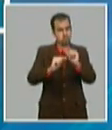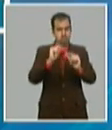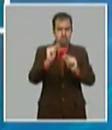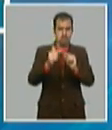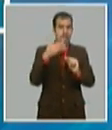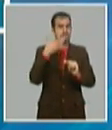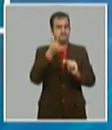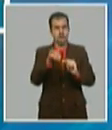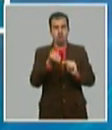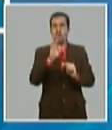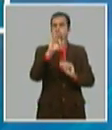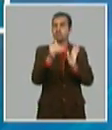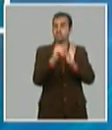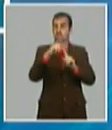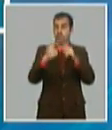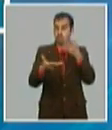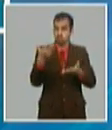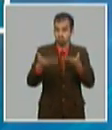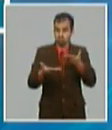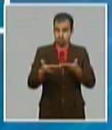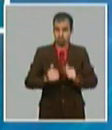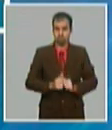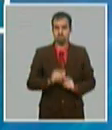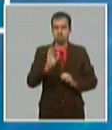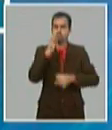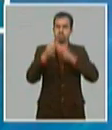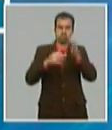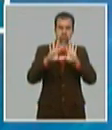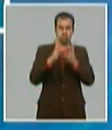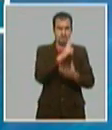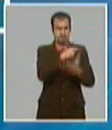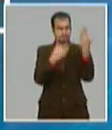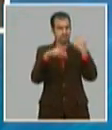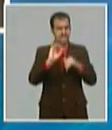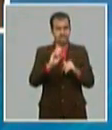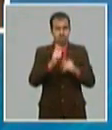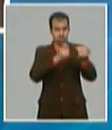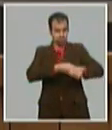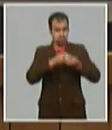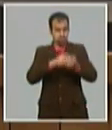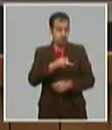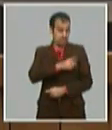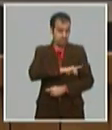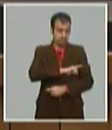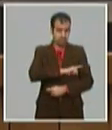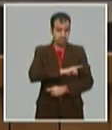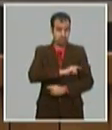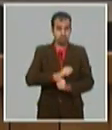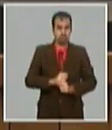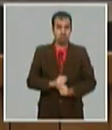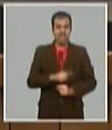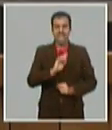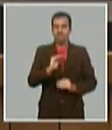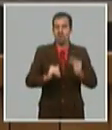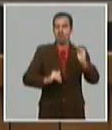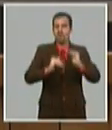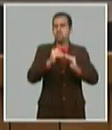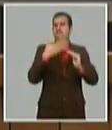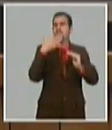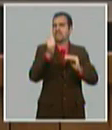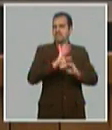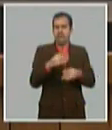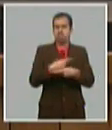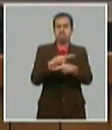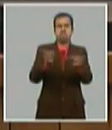8 mil toneladas que como explicó el ministro de agricultura ayer en el plenario no cubre la demanda está muy por